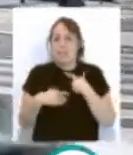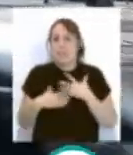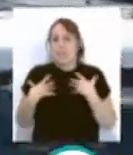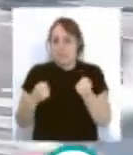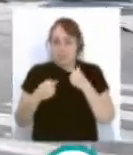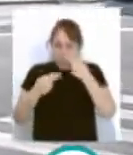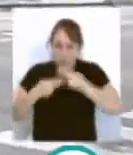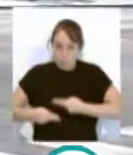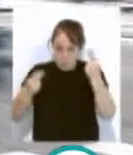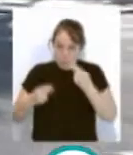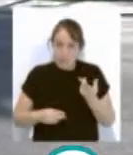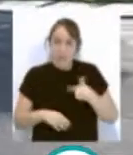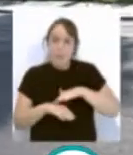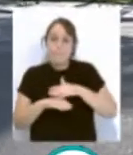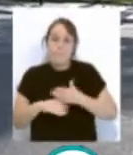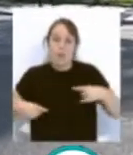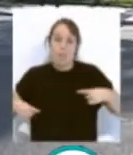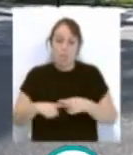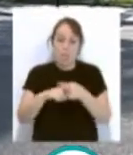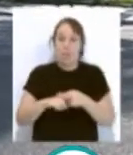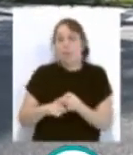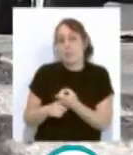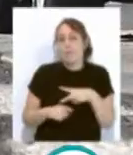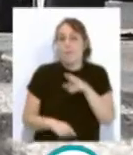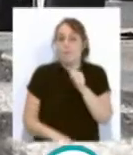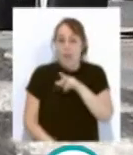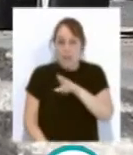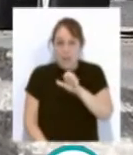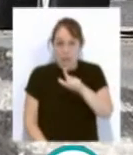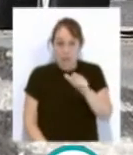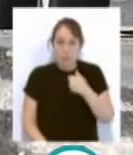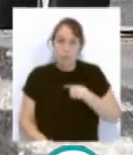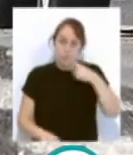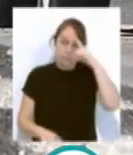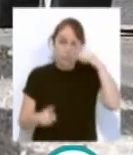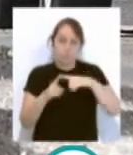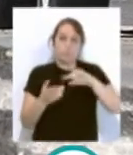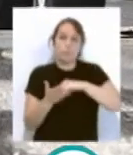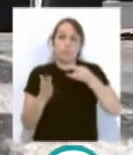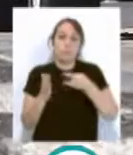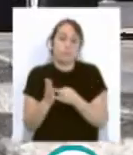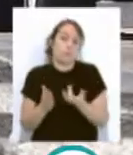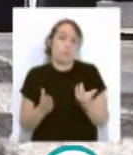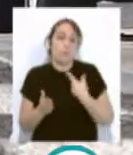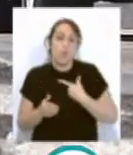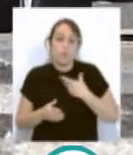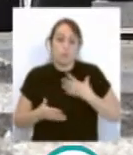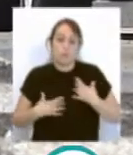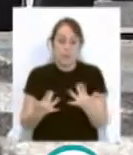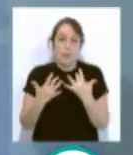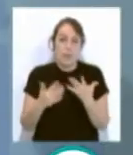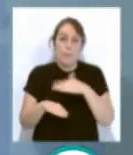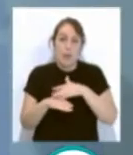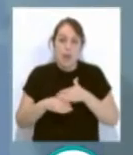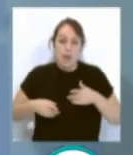definitiva de la transversal de Varela. El objetivo es agilizar el proyecto para abrir esta nueva vía lo antes posible. Estamos